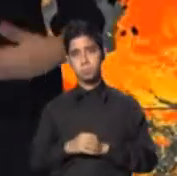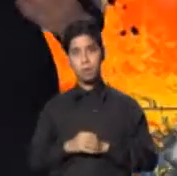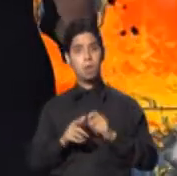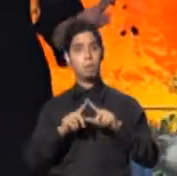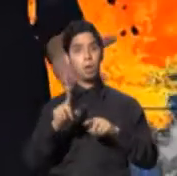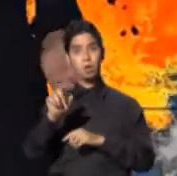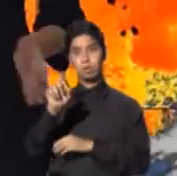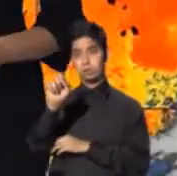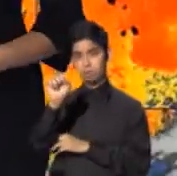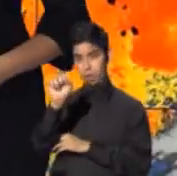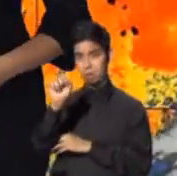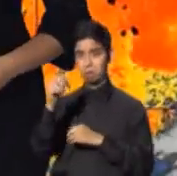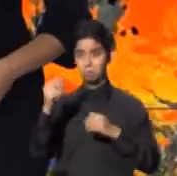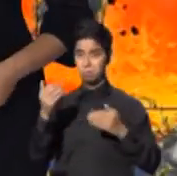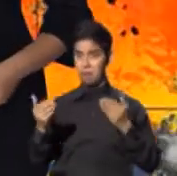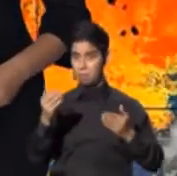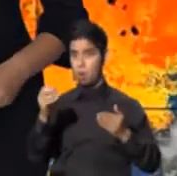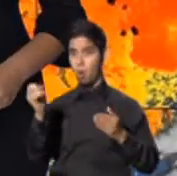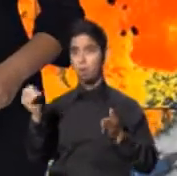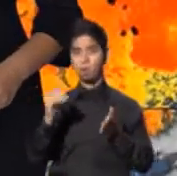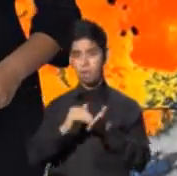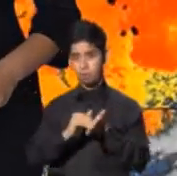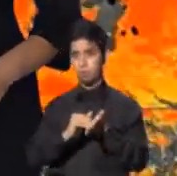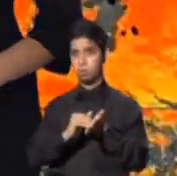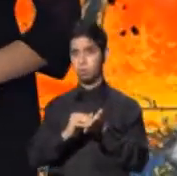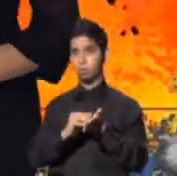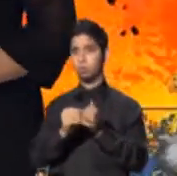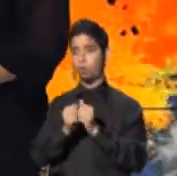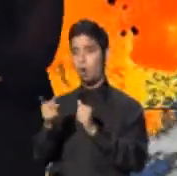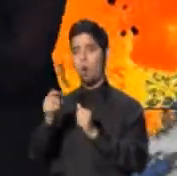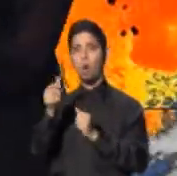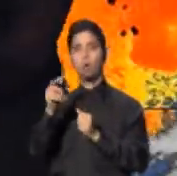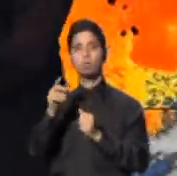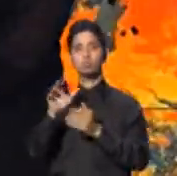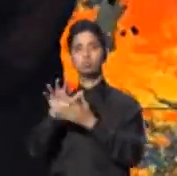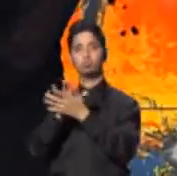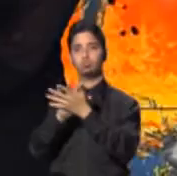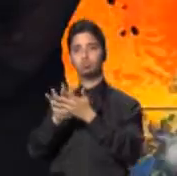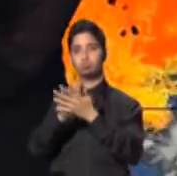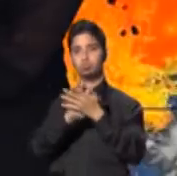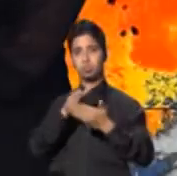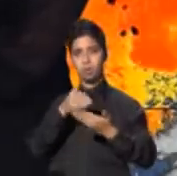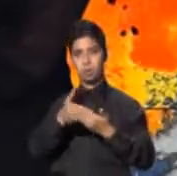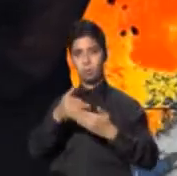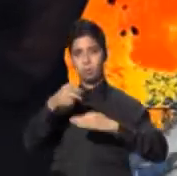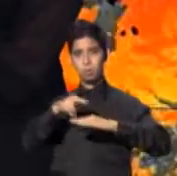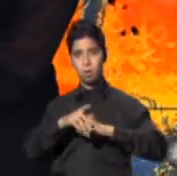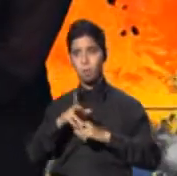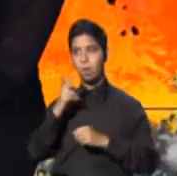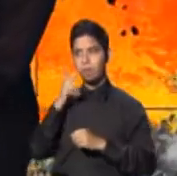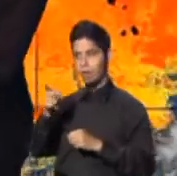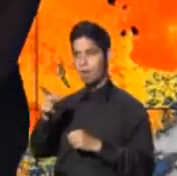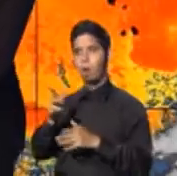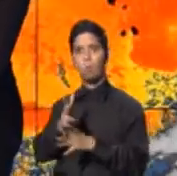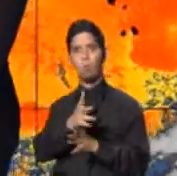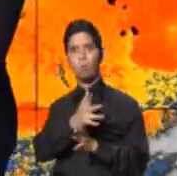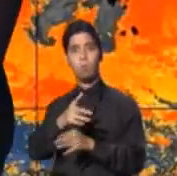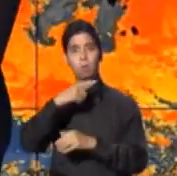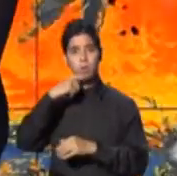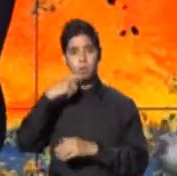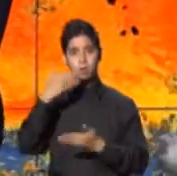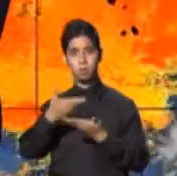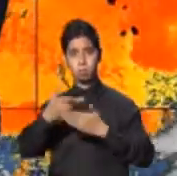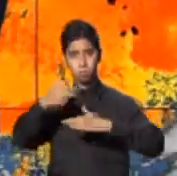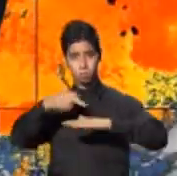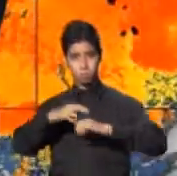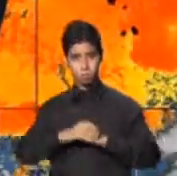para otra oportunidad de lluvia con la llegada de una onda tropical. Vea todo el aire seco que viene de camino, al menos no viene con